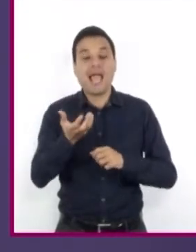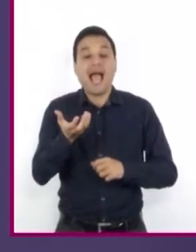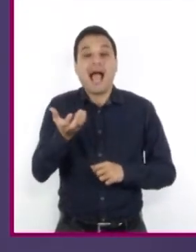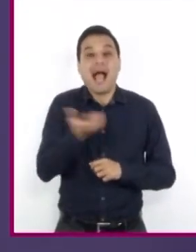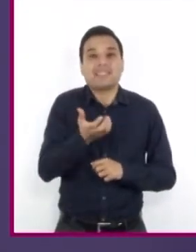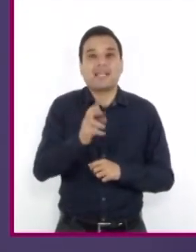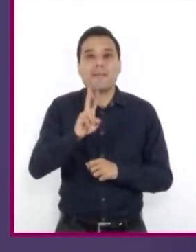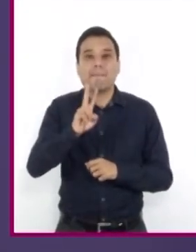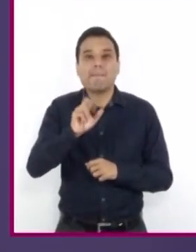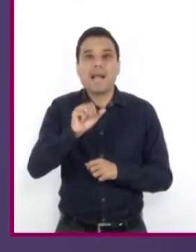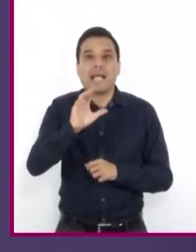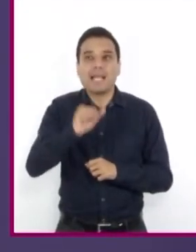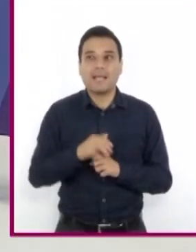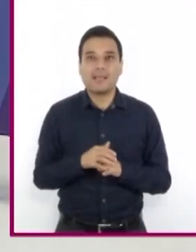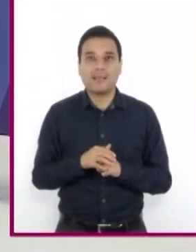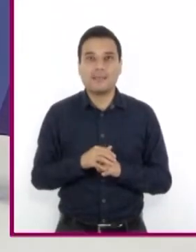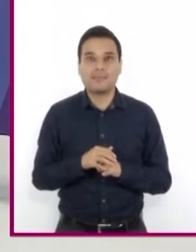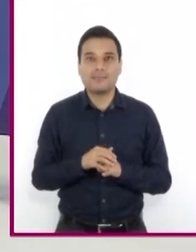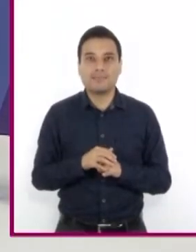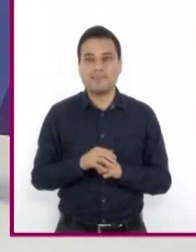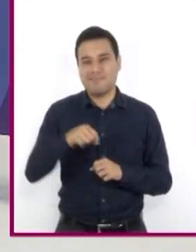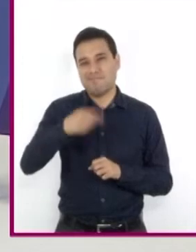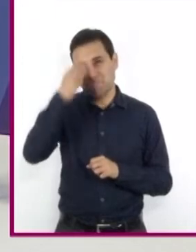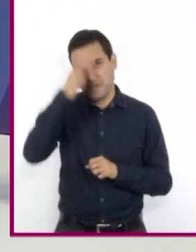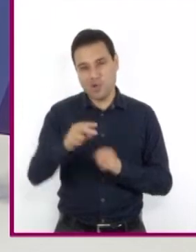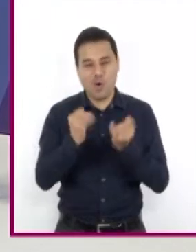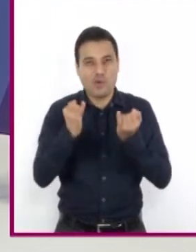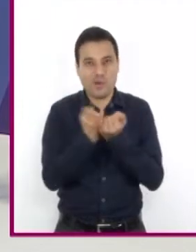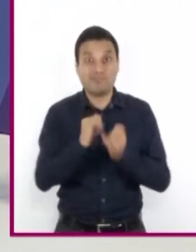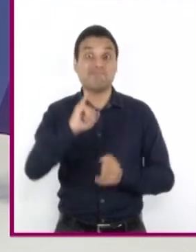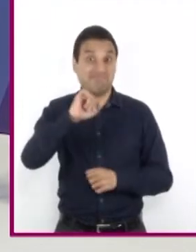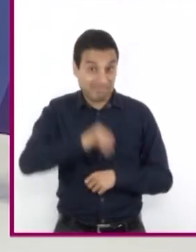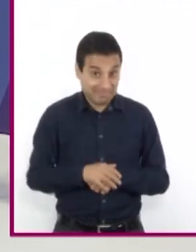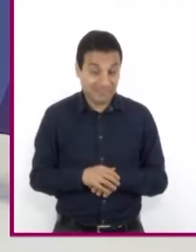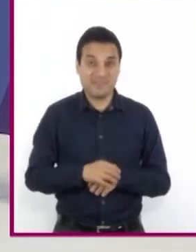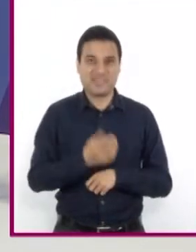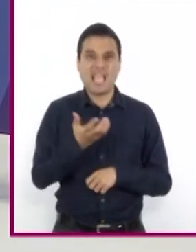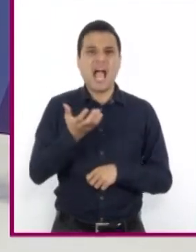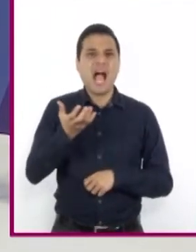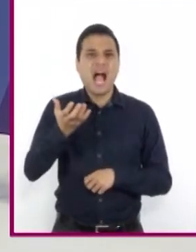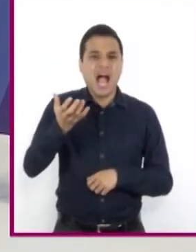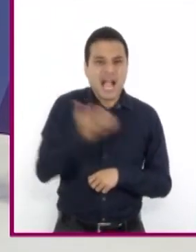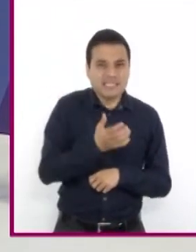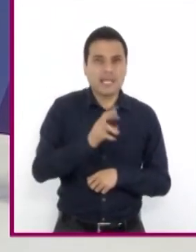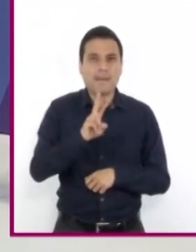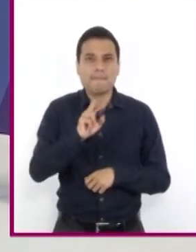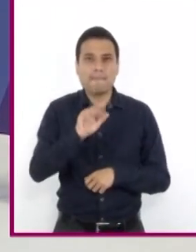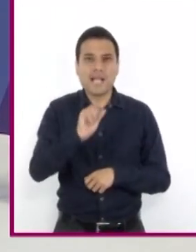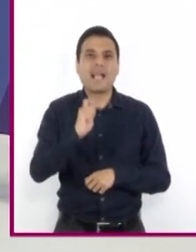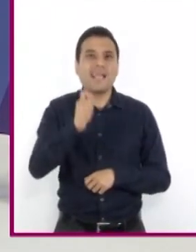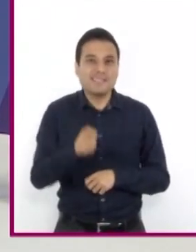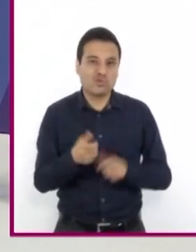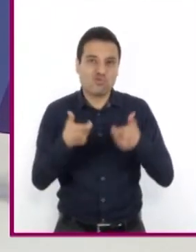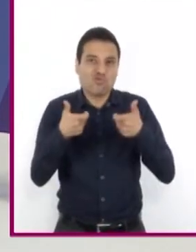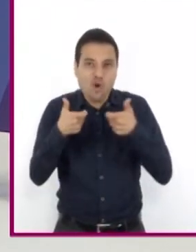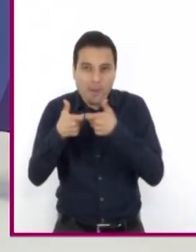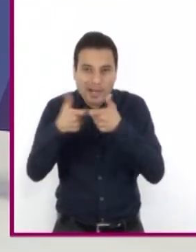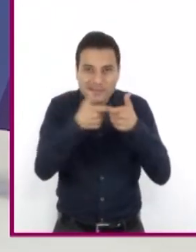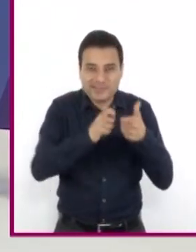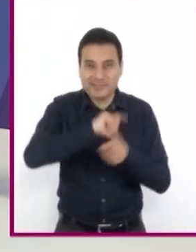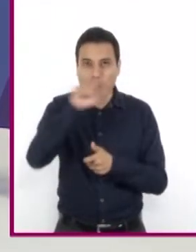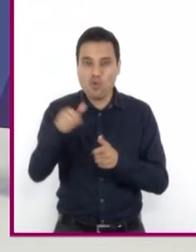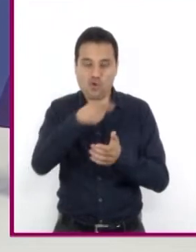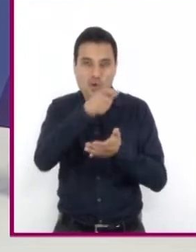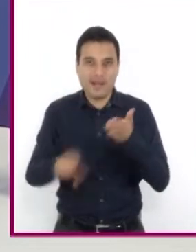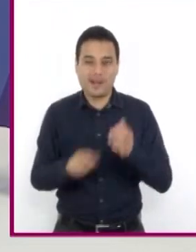también es comprensible en México. Es cierto. En México, hacer una vaca es juntar dinero para comprar algo que en general